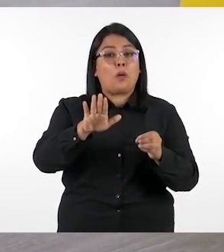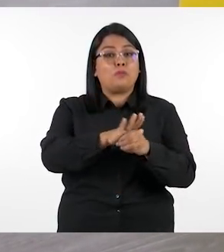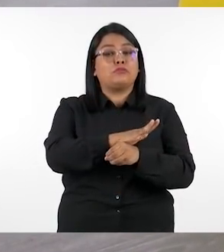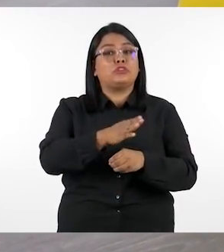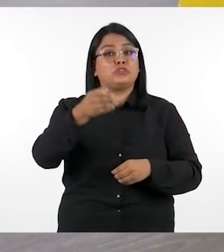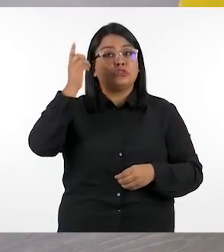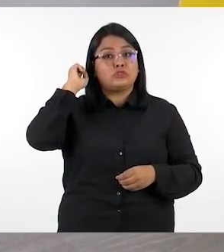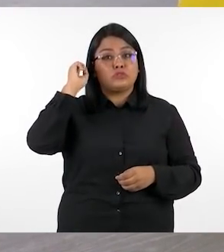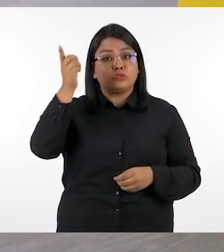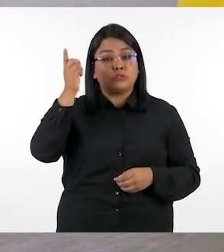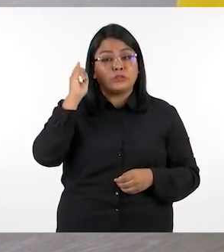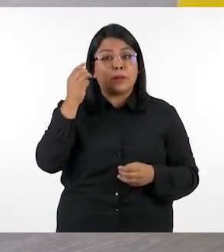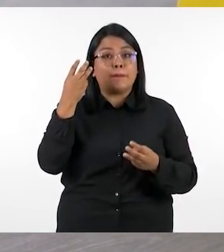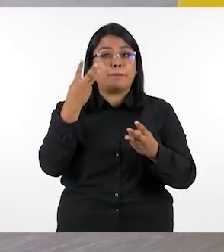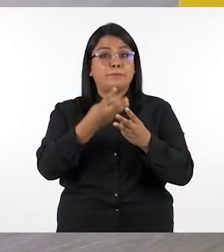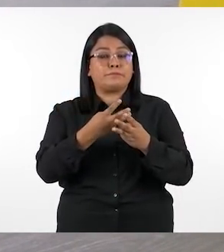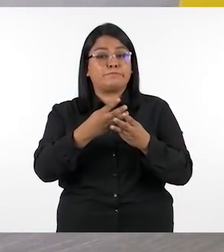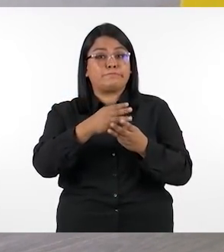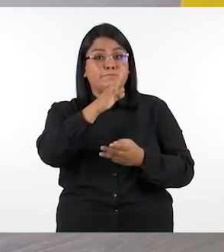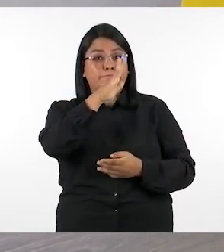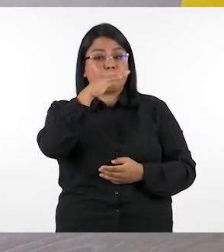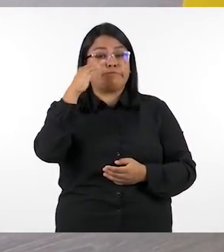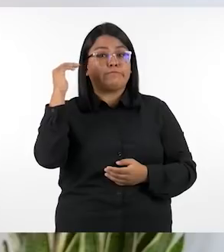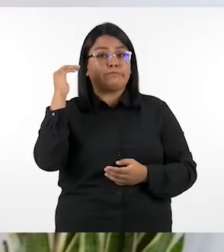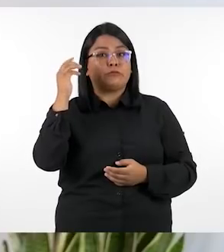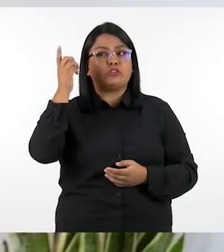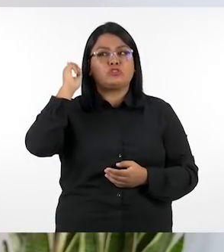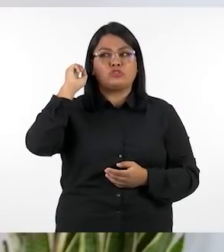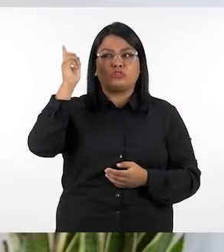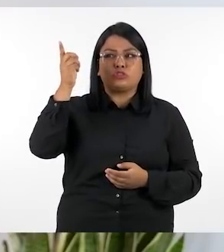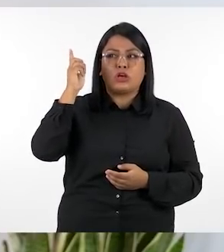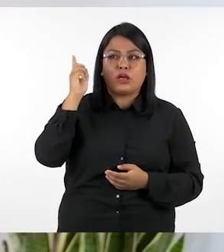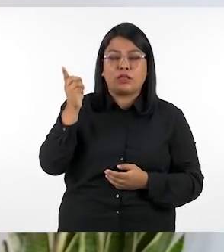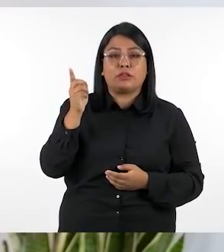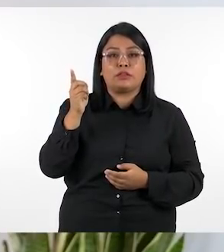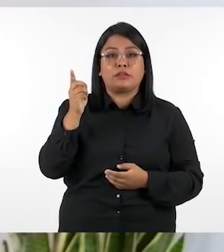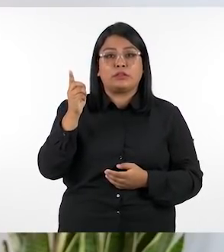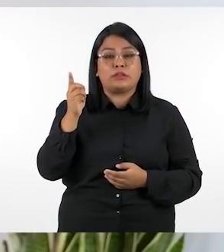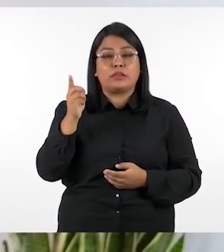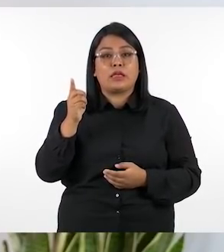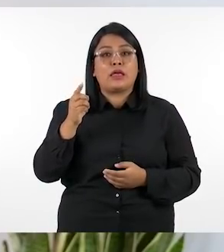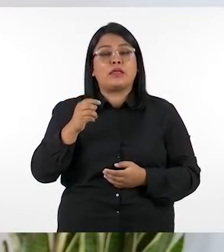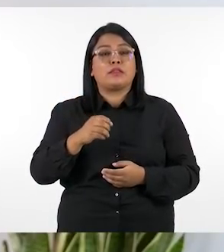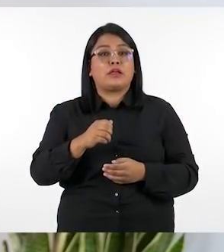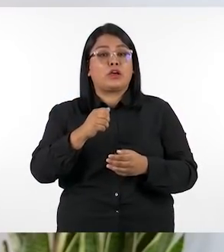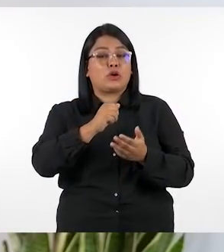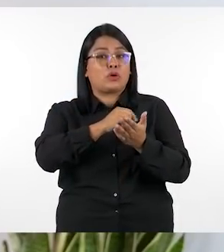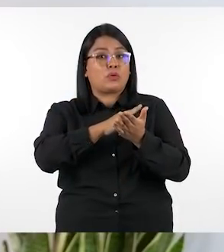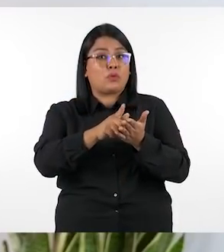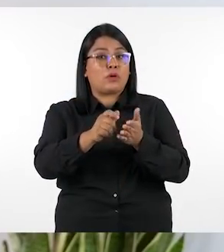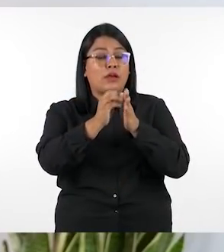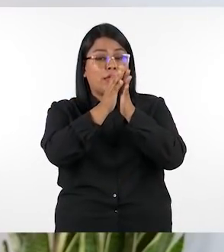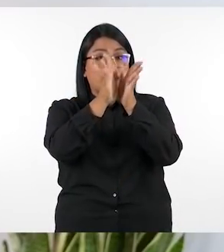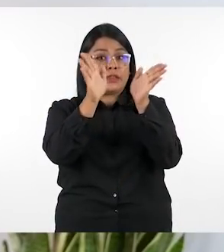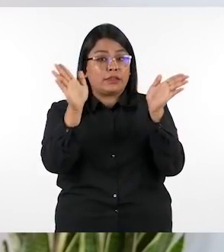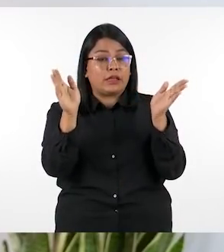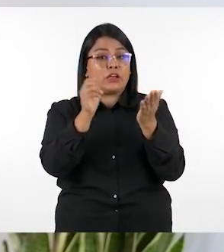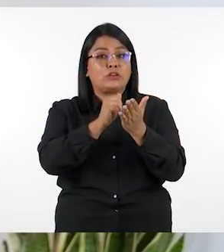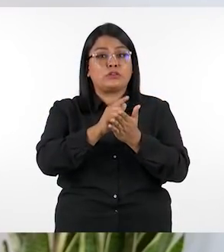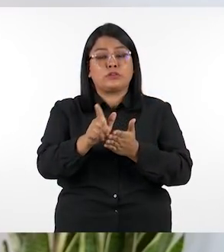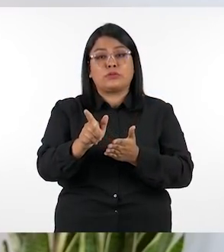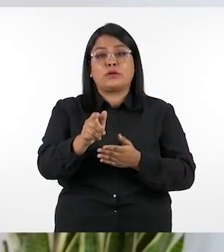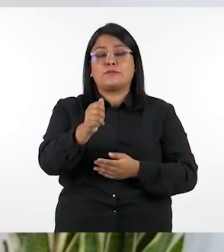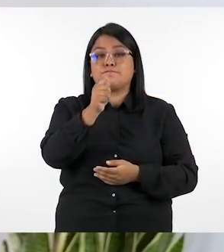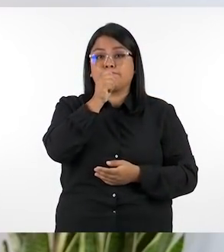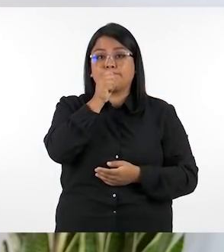docentes que imparten matemática a nivel nacional para docentes del sector público y del sector privado pero en